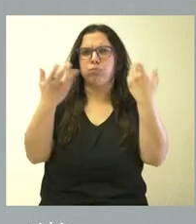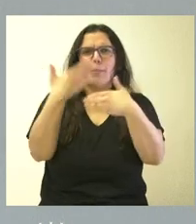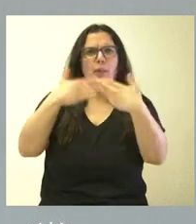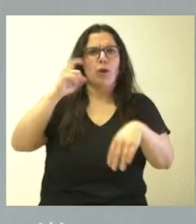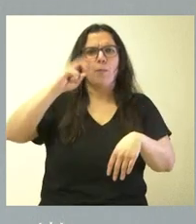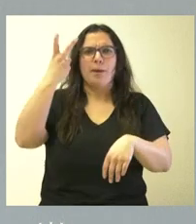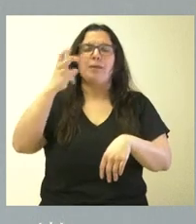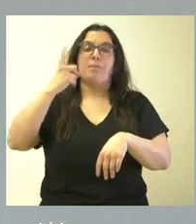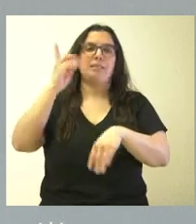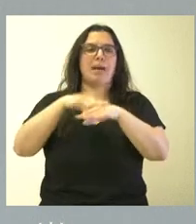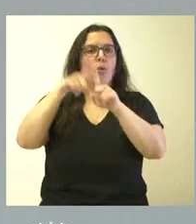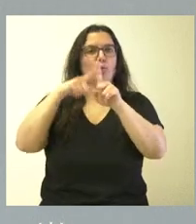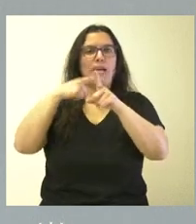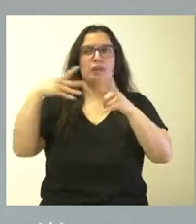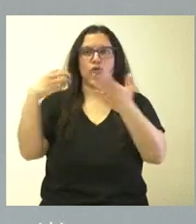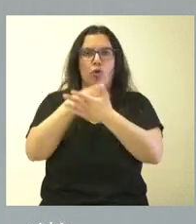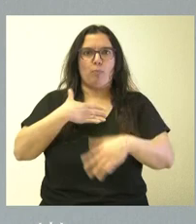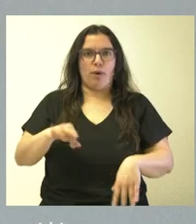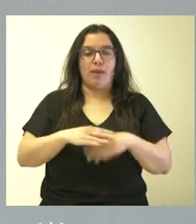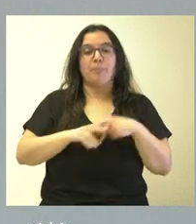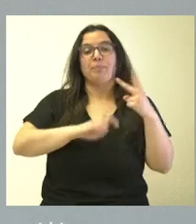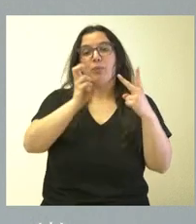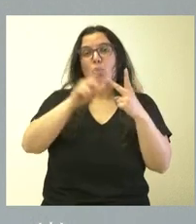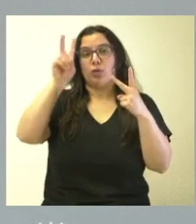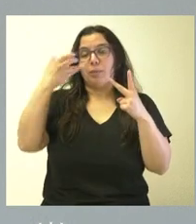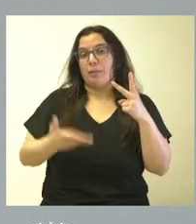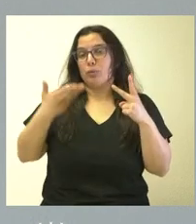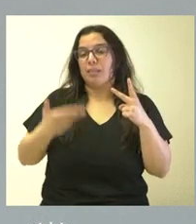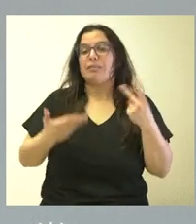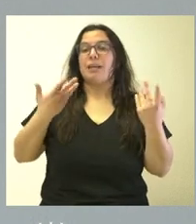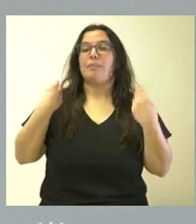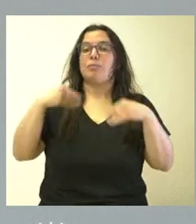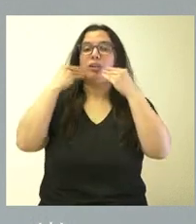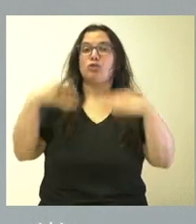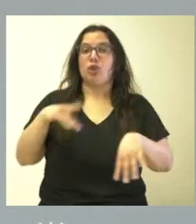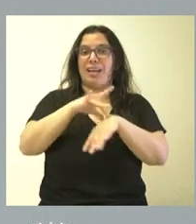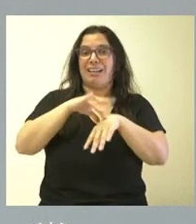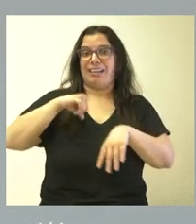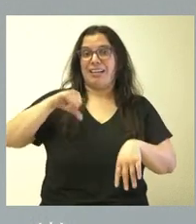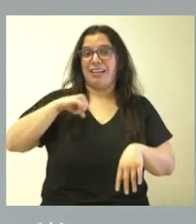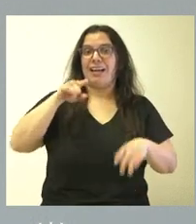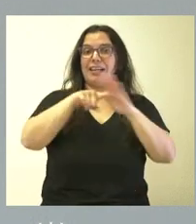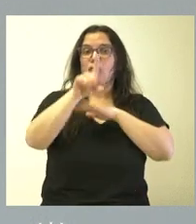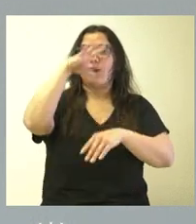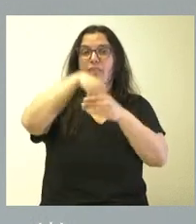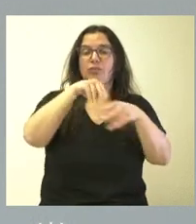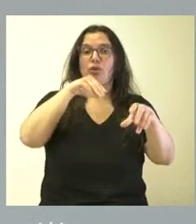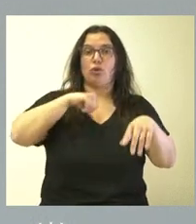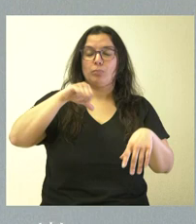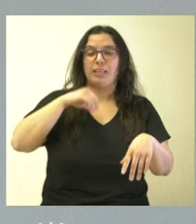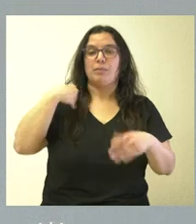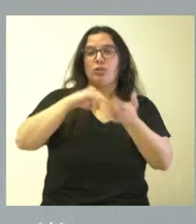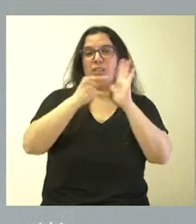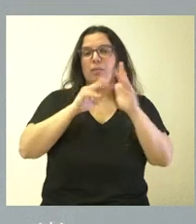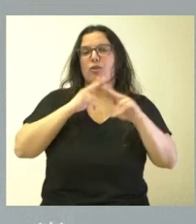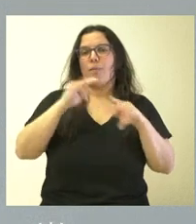interoperables. Y en otros aspectos muy relevantes, saben ustedes que el sistema de la historia clínica se gestiona en el ámbito hospitalario a través del sistema Jimena